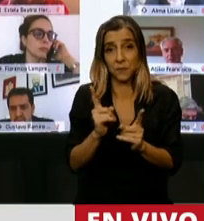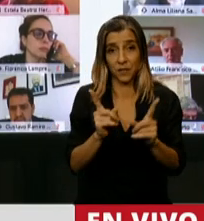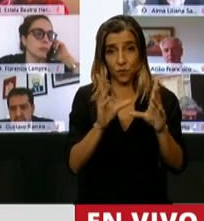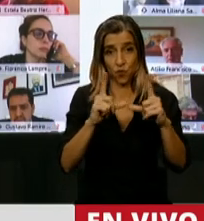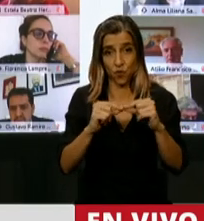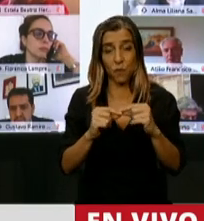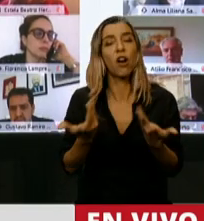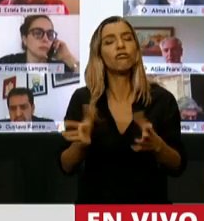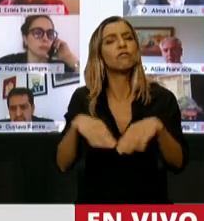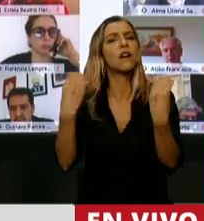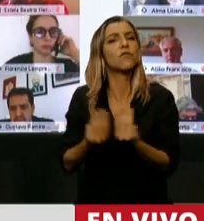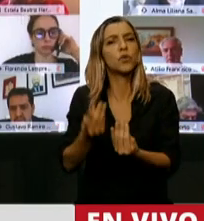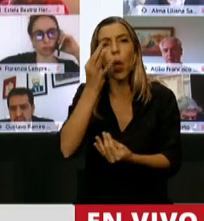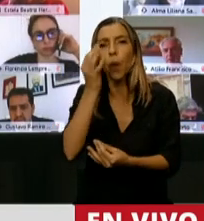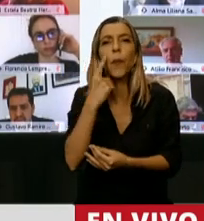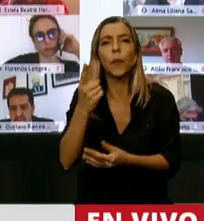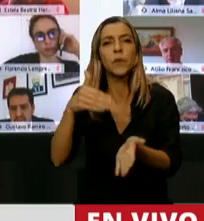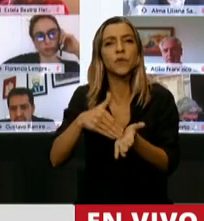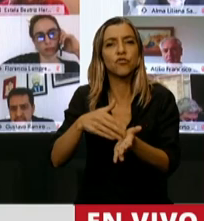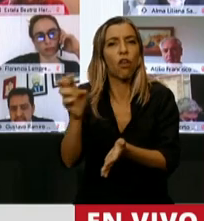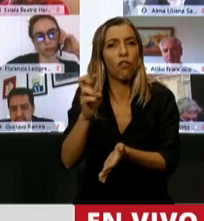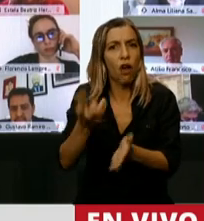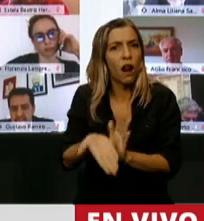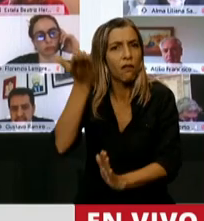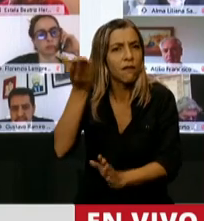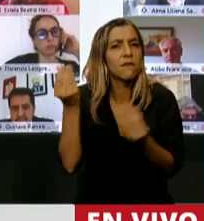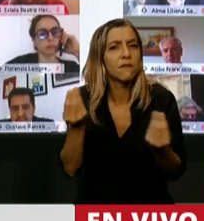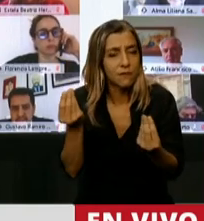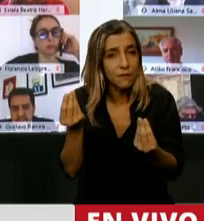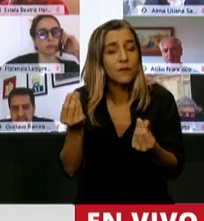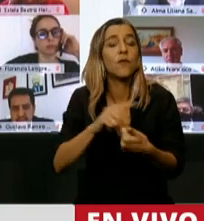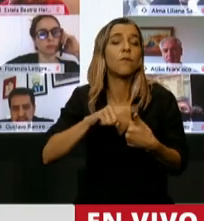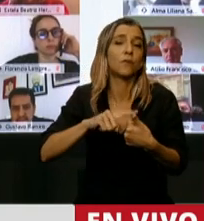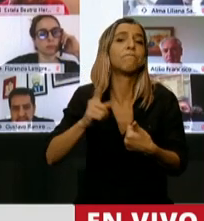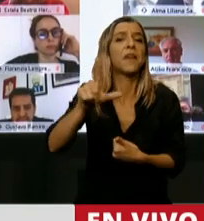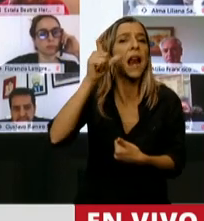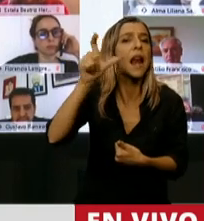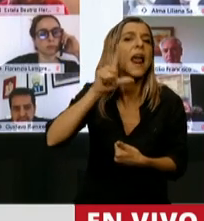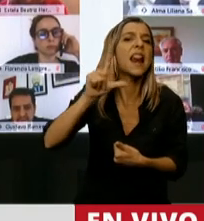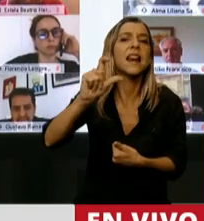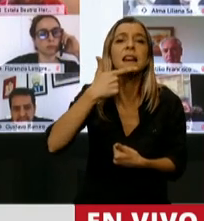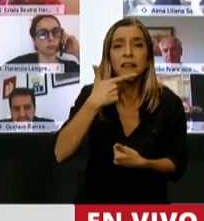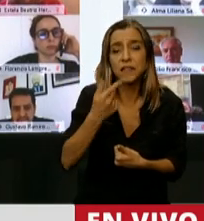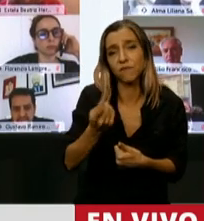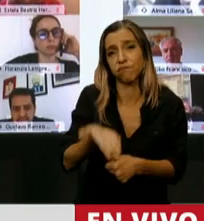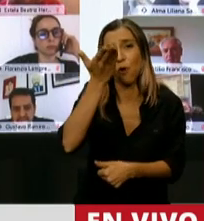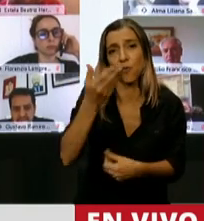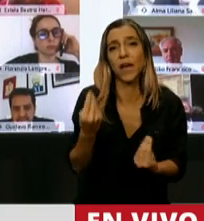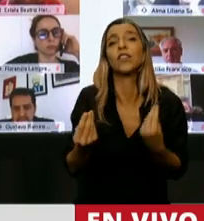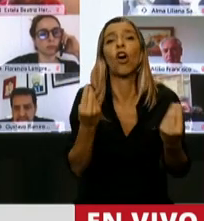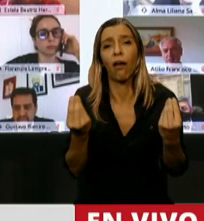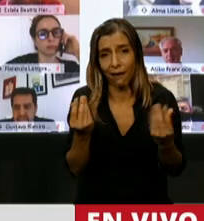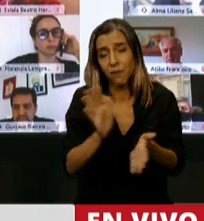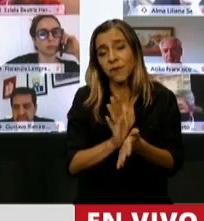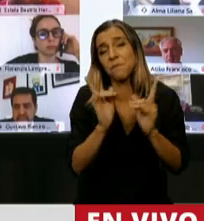¿Cómo llego a 20.000 millones de dólares de aumento? Muy fácil, es el aumento de las LELICS. ¿Qué son las LELICS? La contraparte de la emisión monetaria, lo